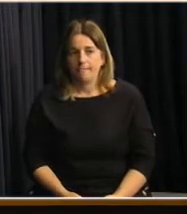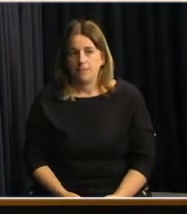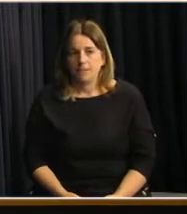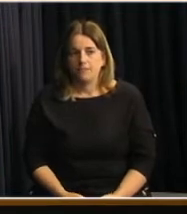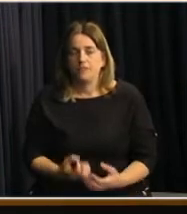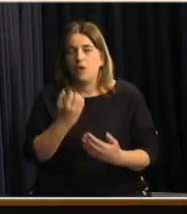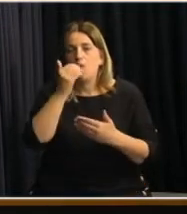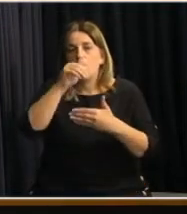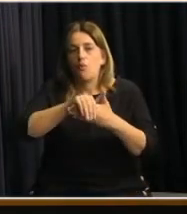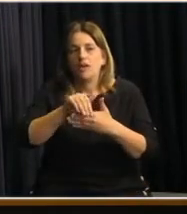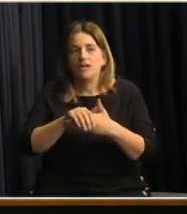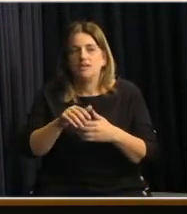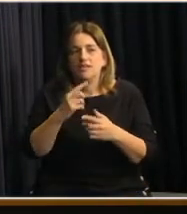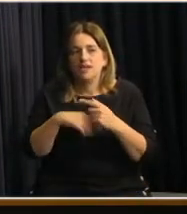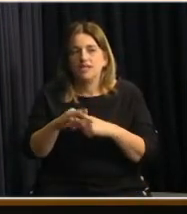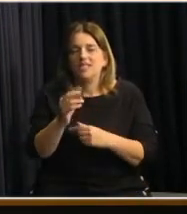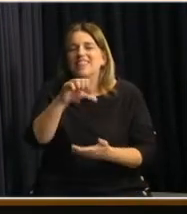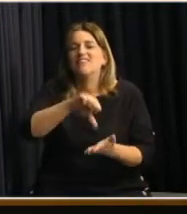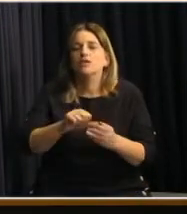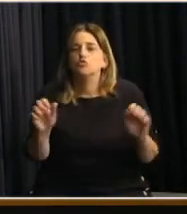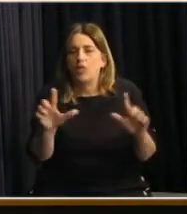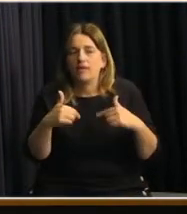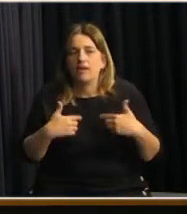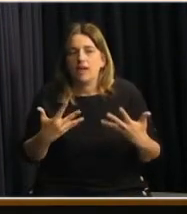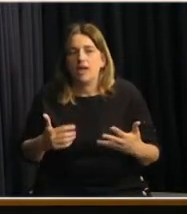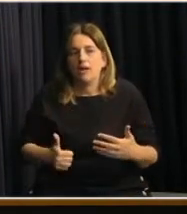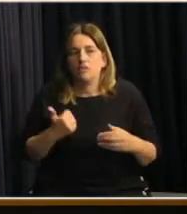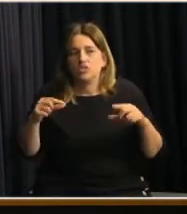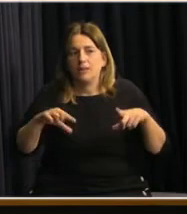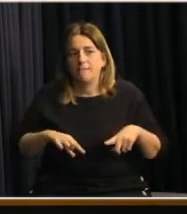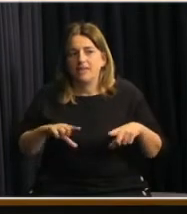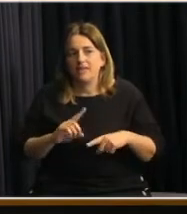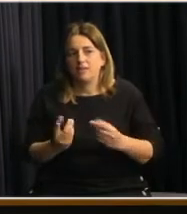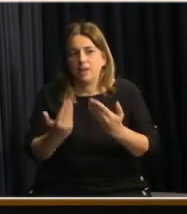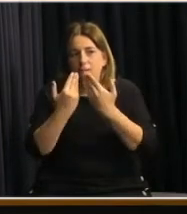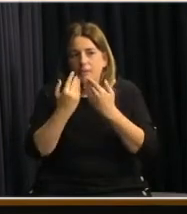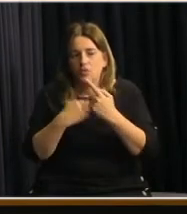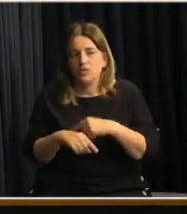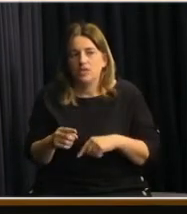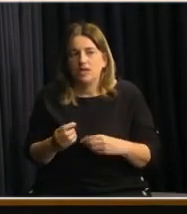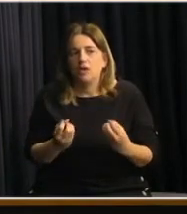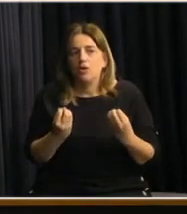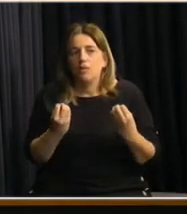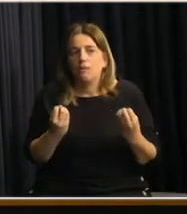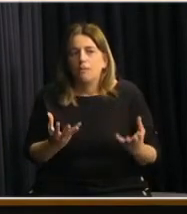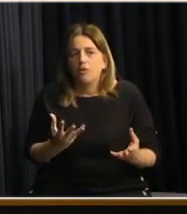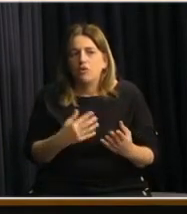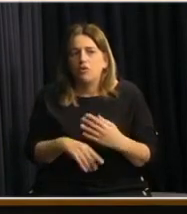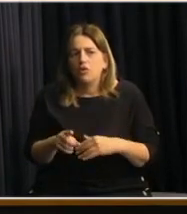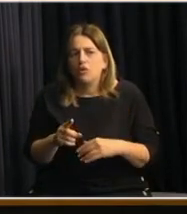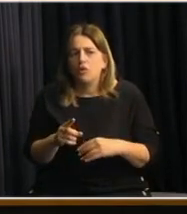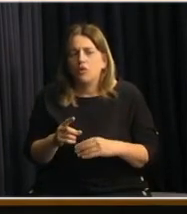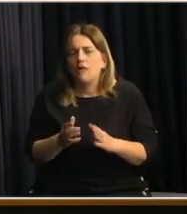Buenas tardes, Mariana Abreu de TV Ciudad. Quería aprovechar la presencia de la Ministra para consultarle por la medida del traslado